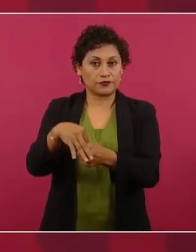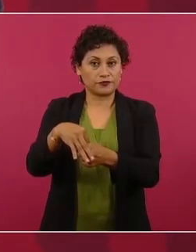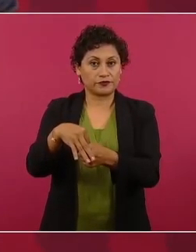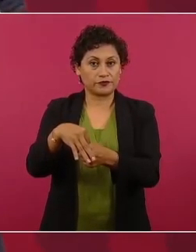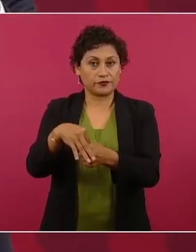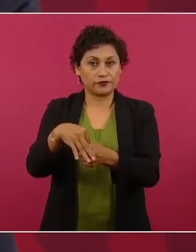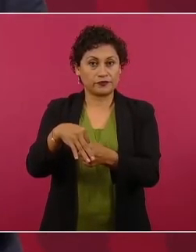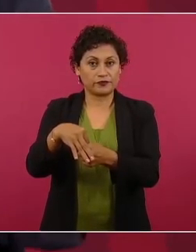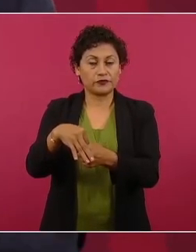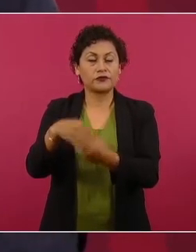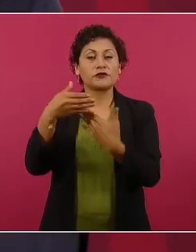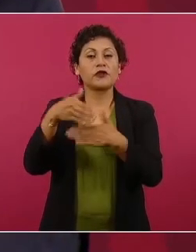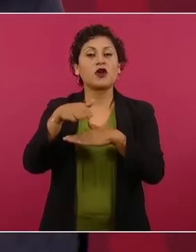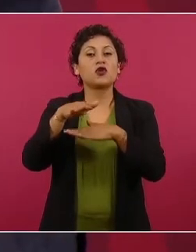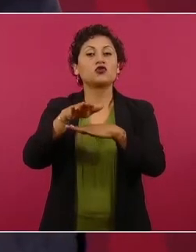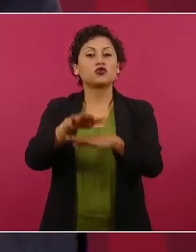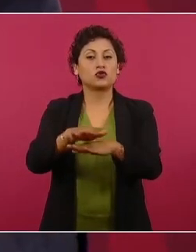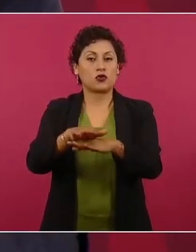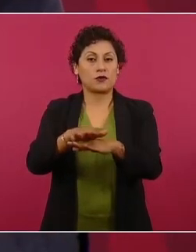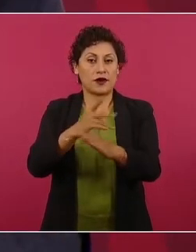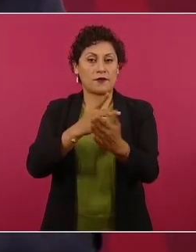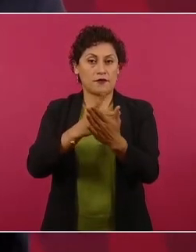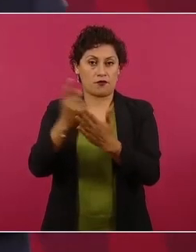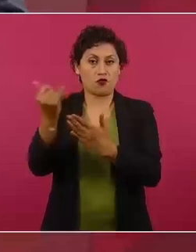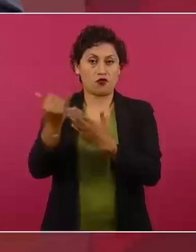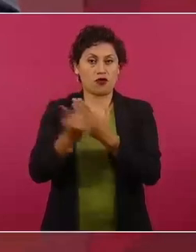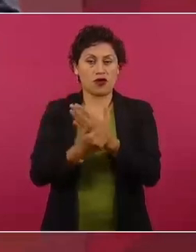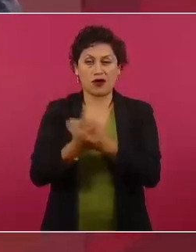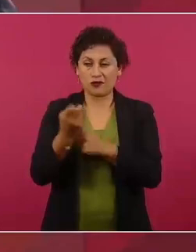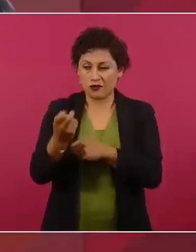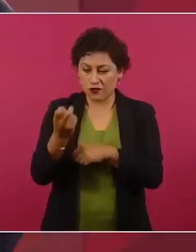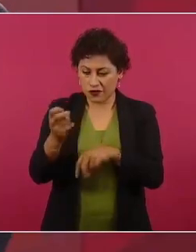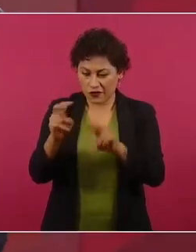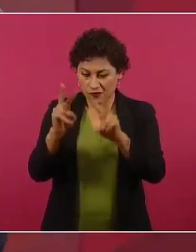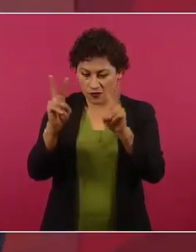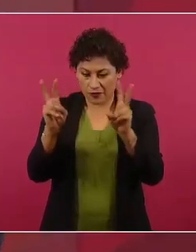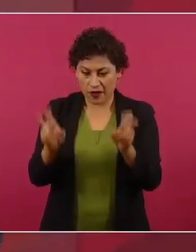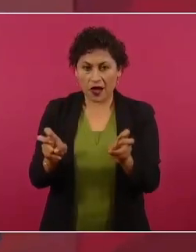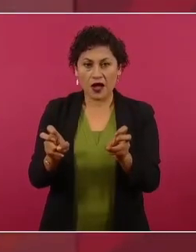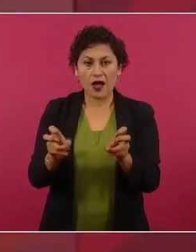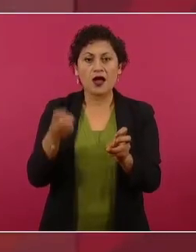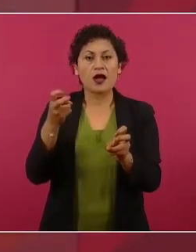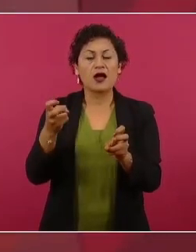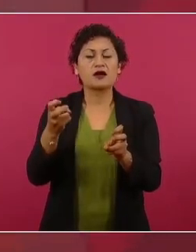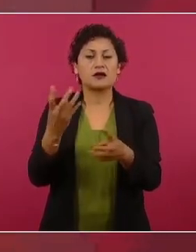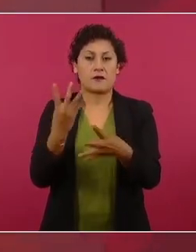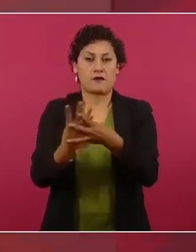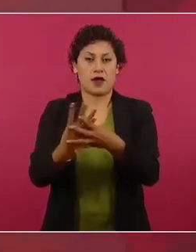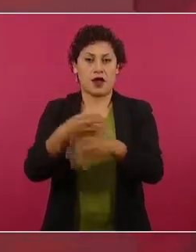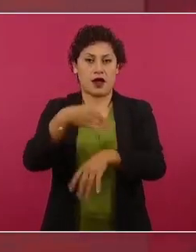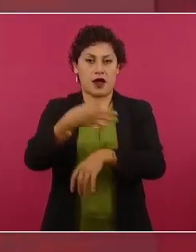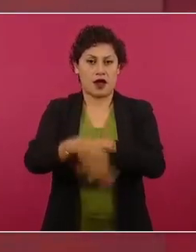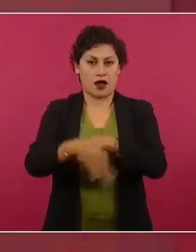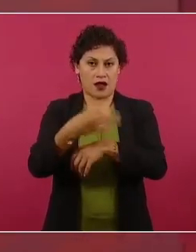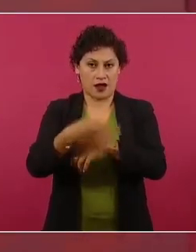en contra del proyecto este de desaparecer la prisión preventiva.